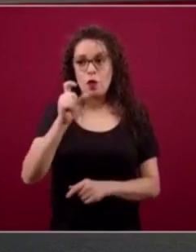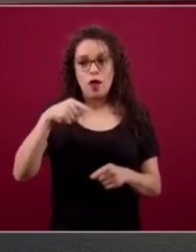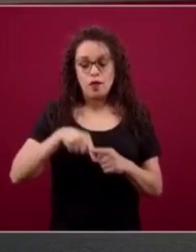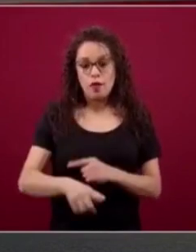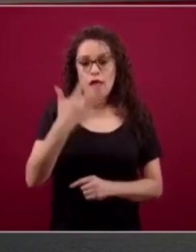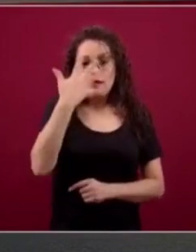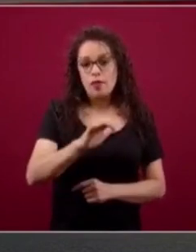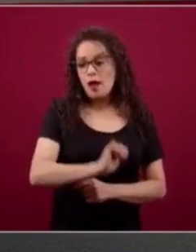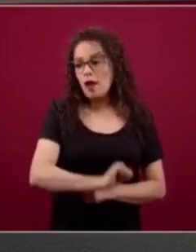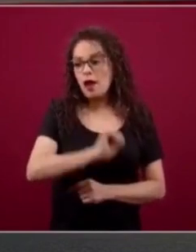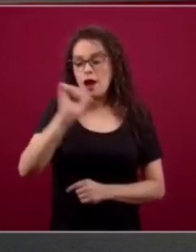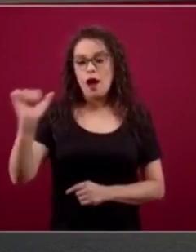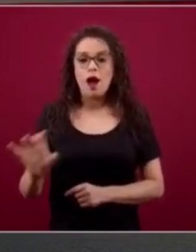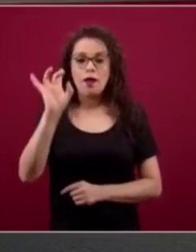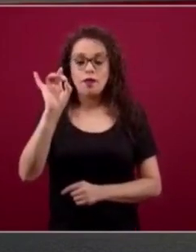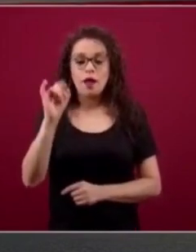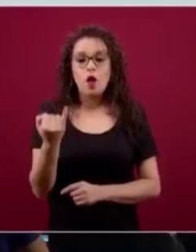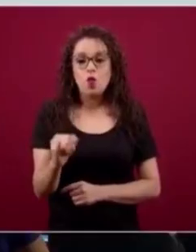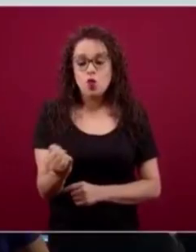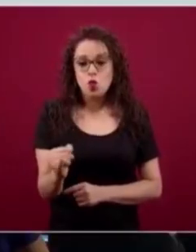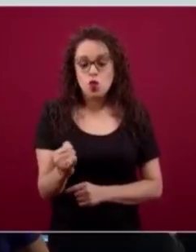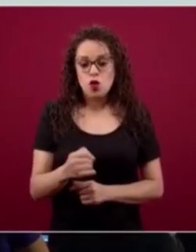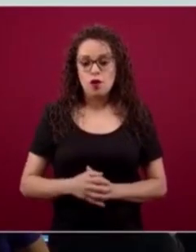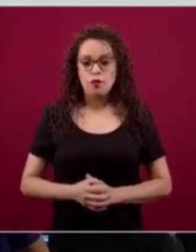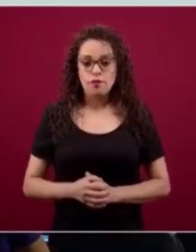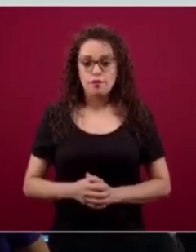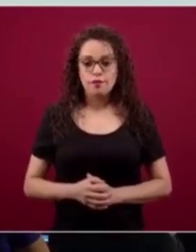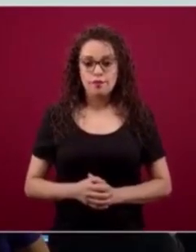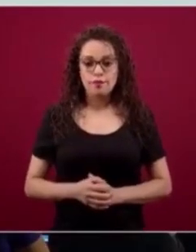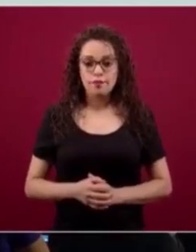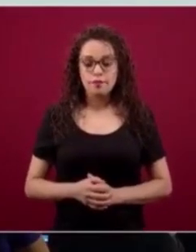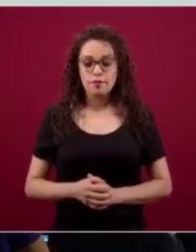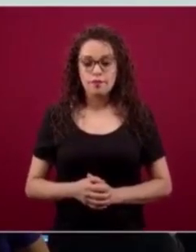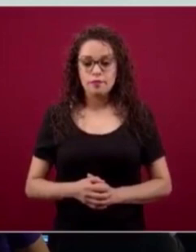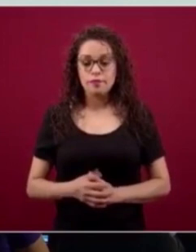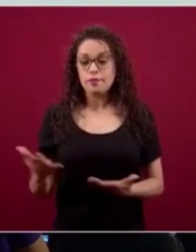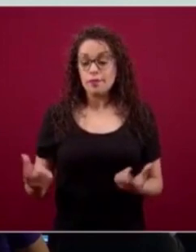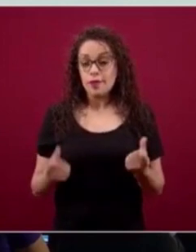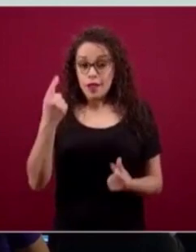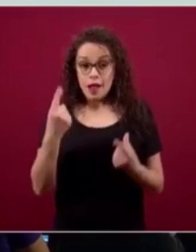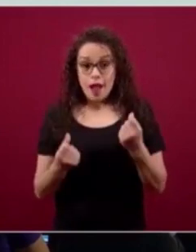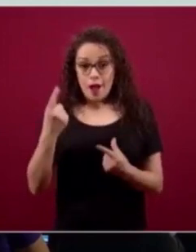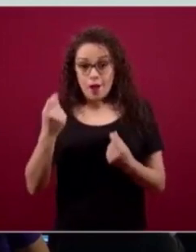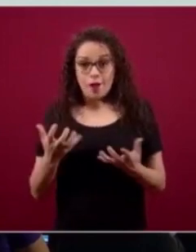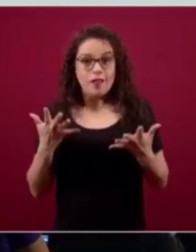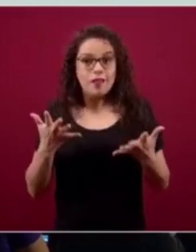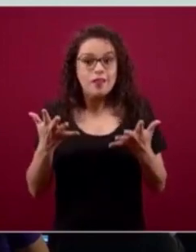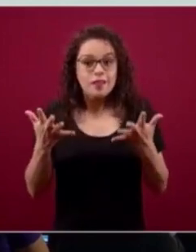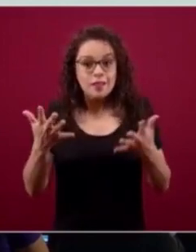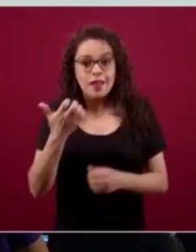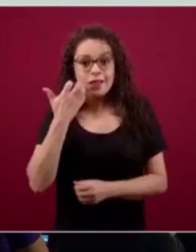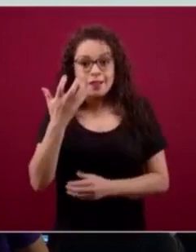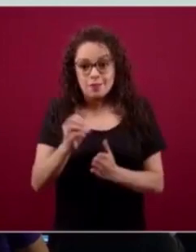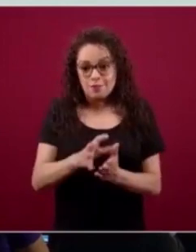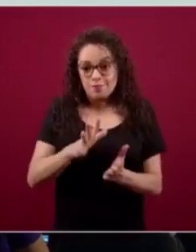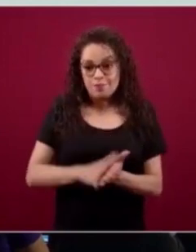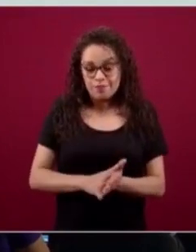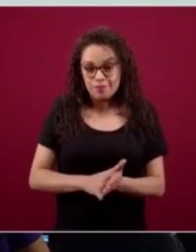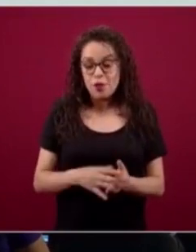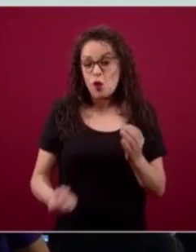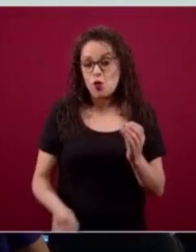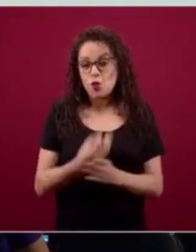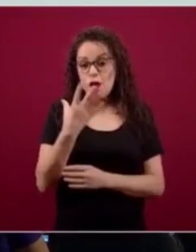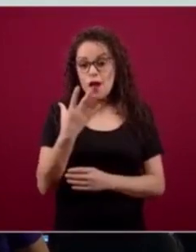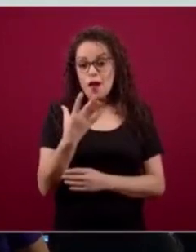Ya han querido irse metiendo y algunos ansiosos empezaron a quererse meter a la convocatoria de nuevas sedes que